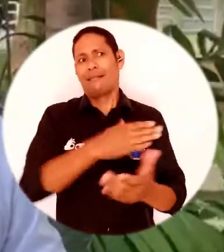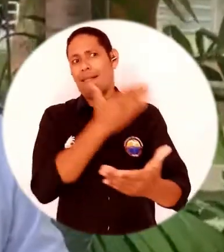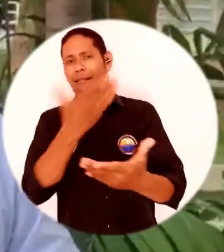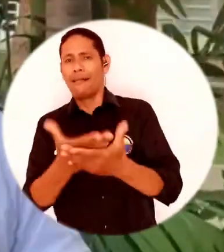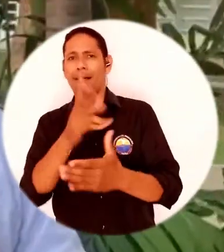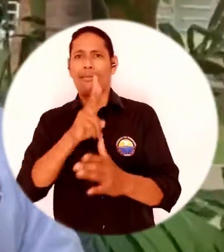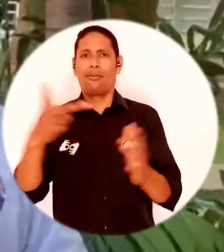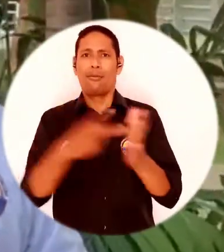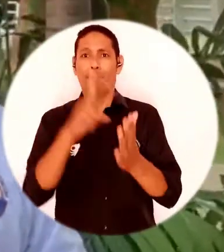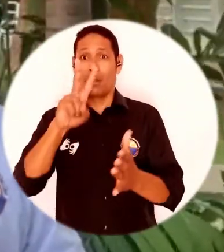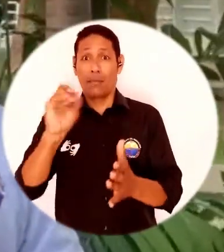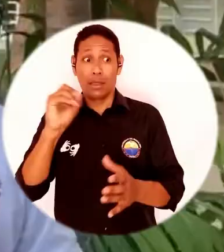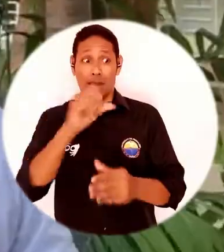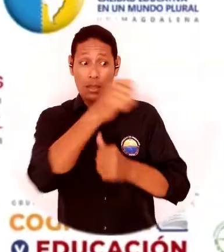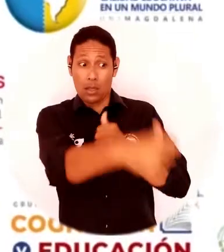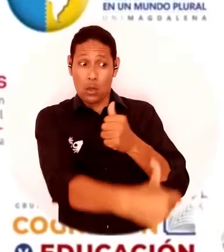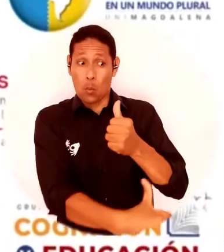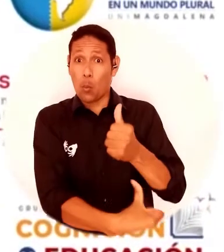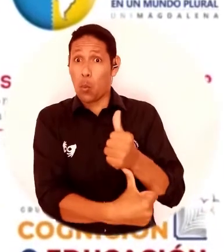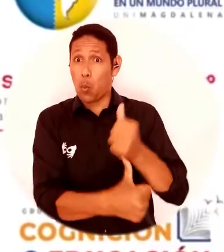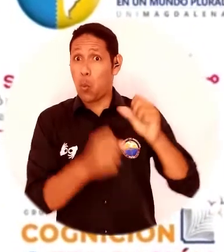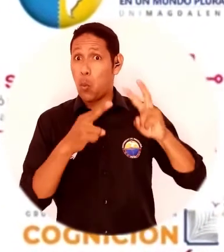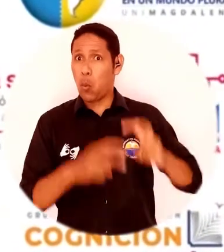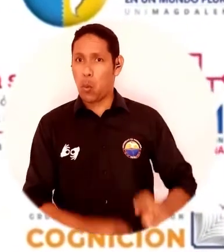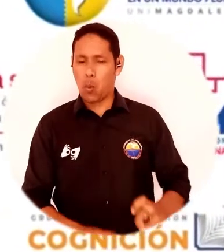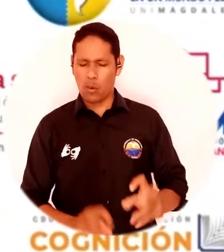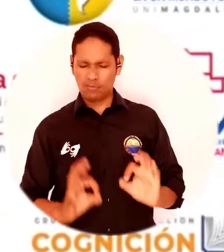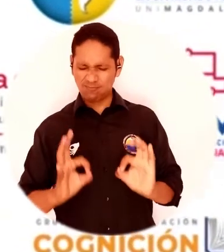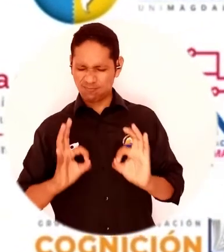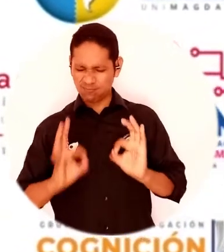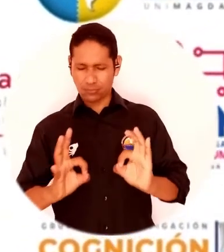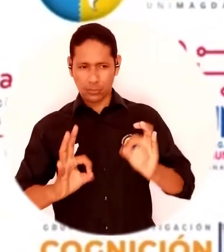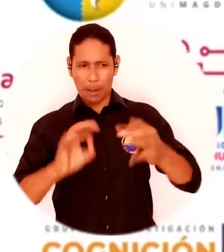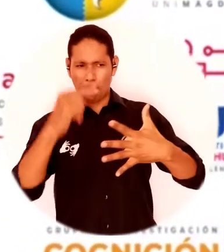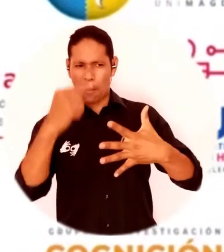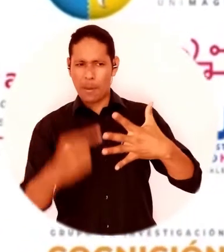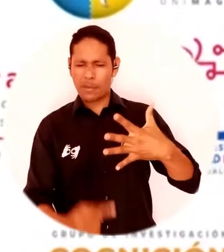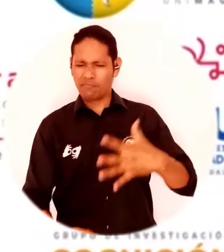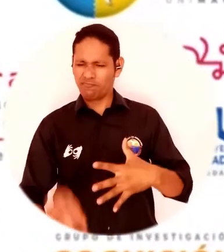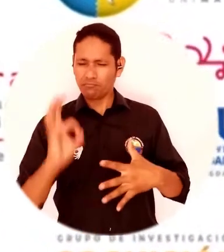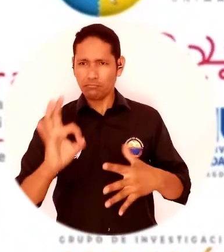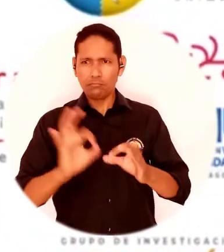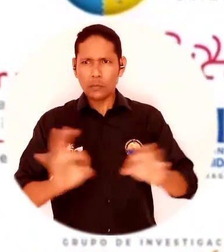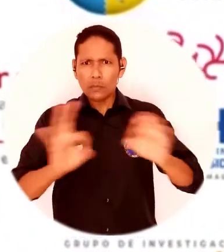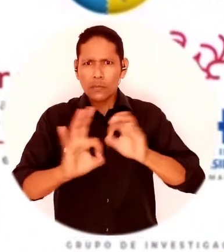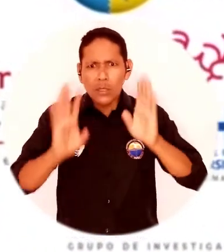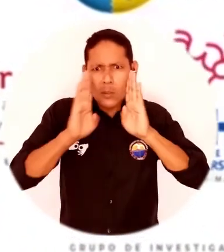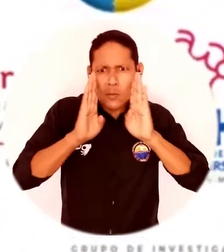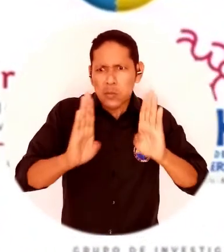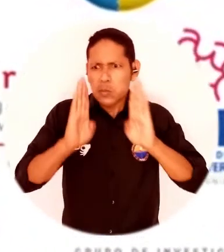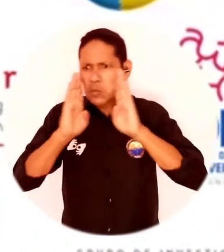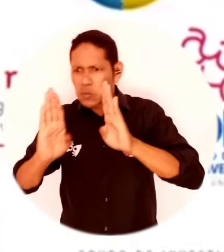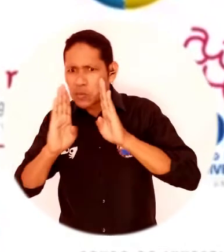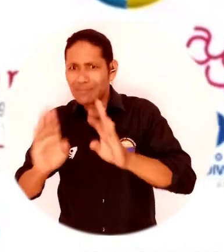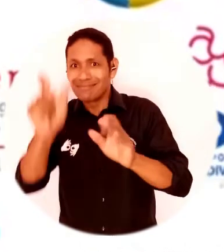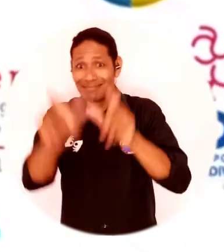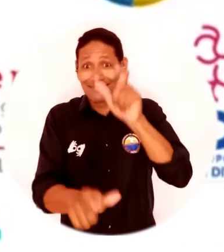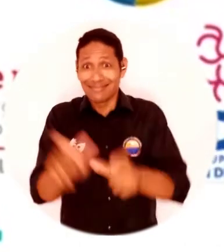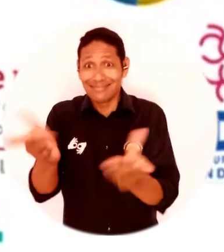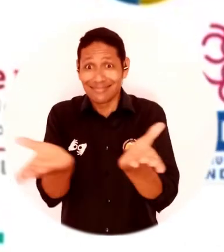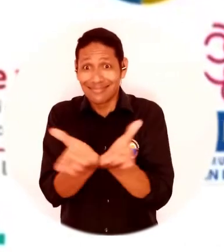de resaltar esa labor, ha sido una vicerrectoría de investigación más expedita, una vicerrectoría de investigación de cara a los